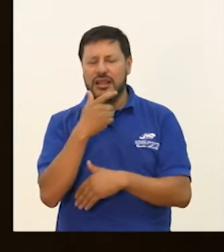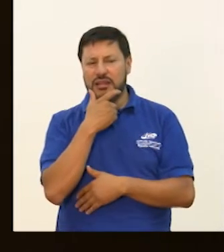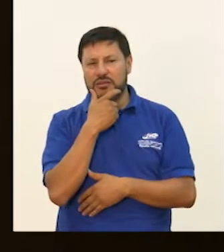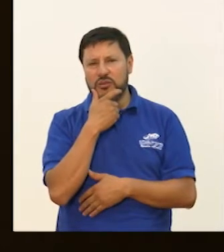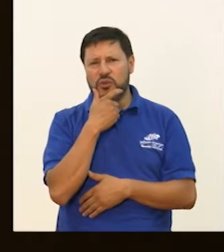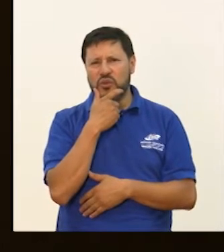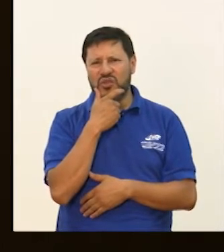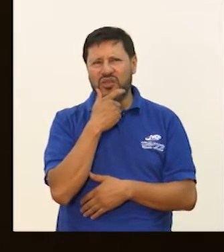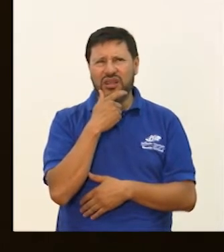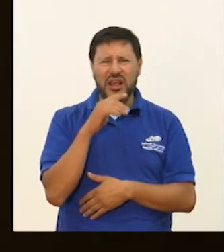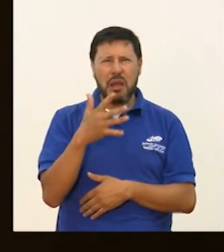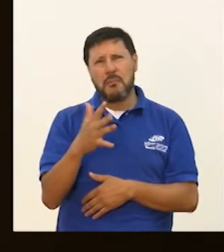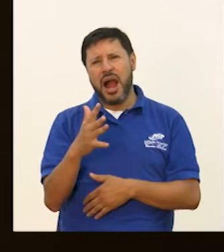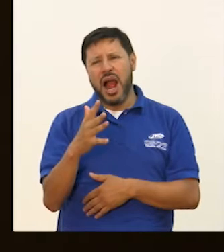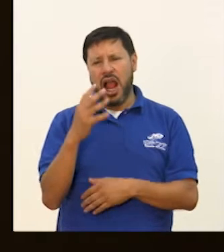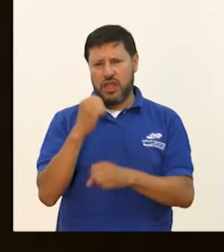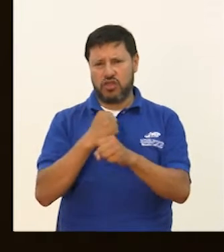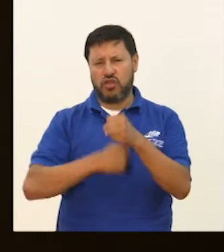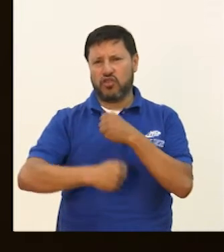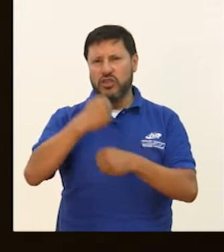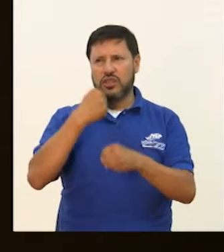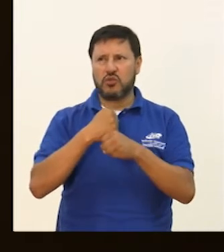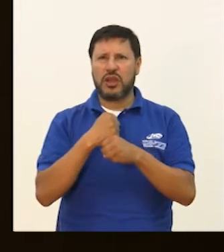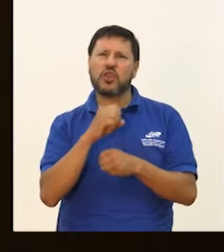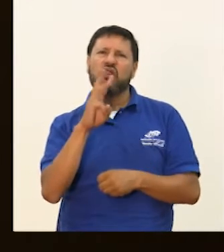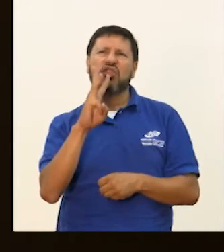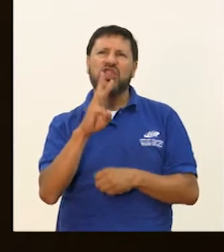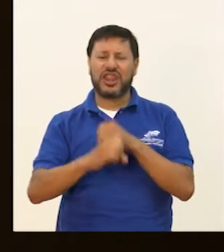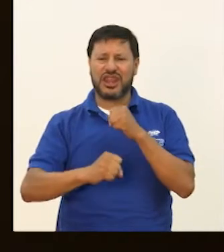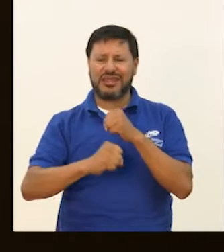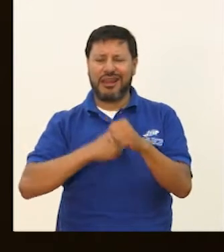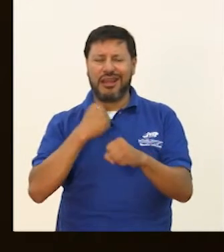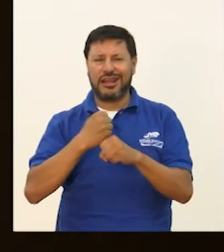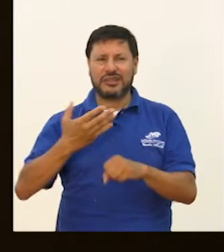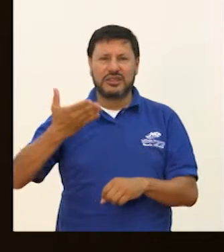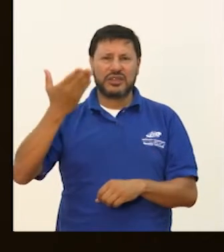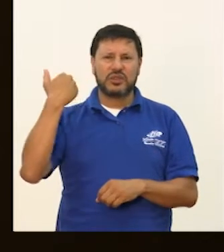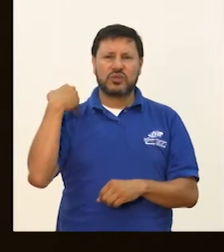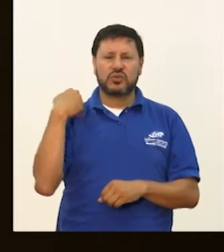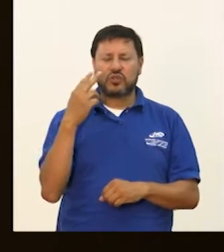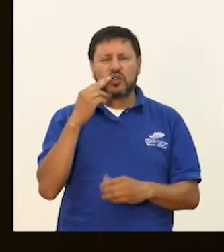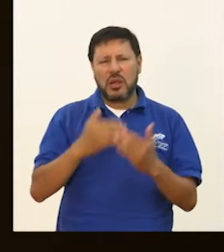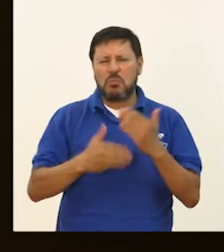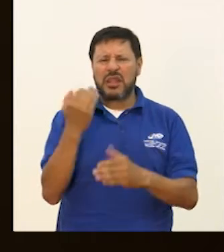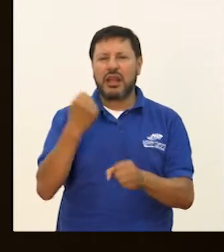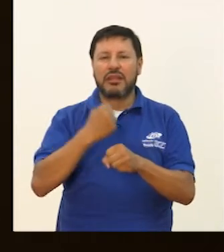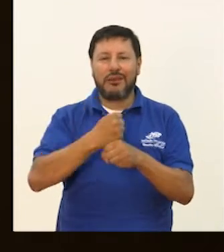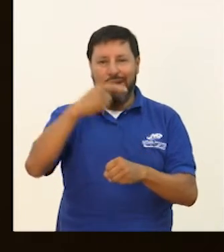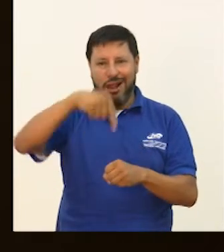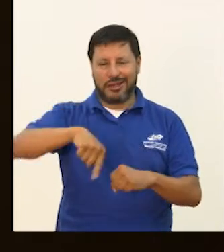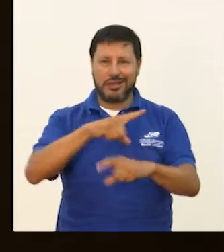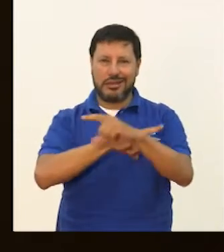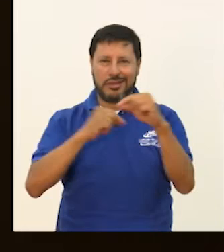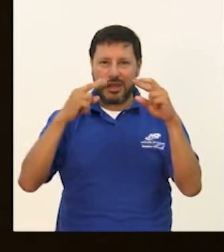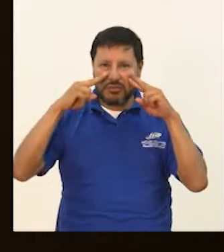en Perú, un congreso de estudiantes de estadística y presentamos un trabajo en el cual fue aceptado por el